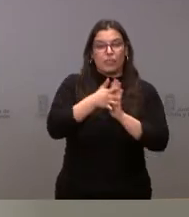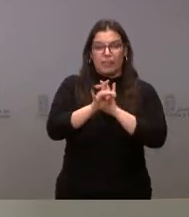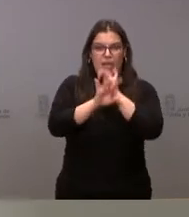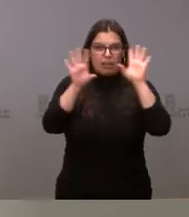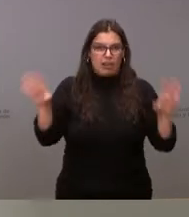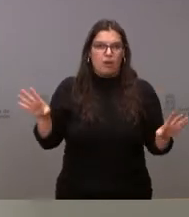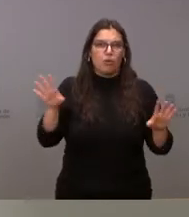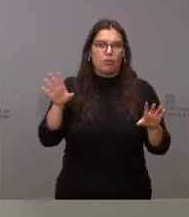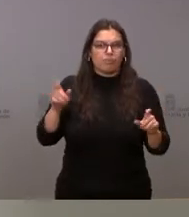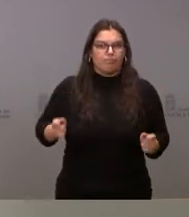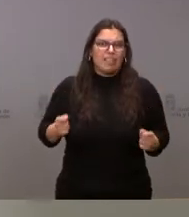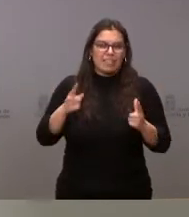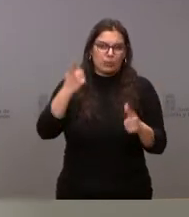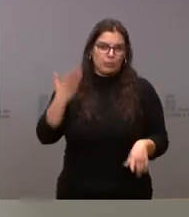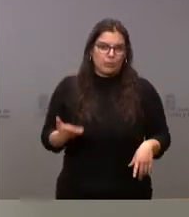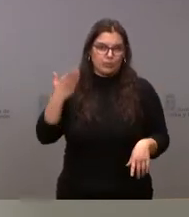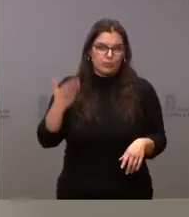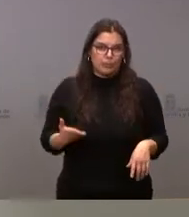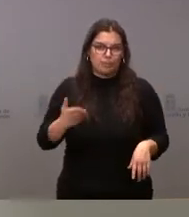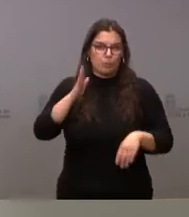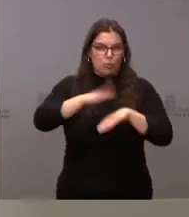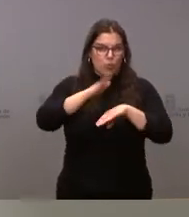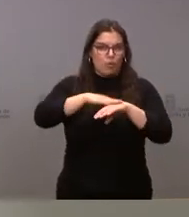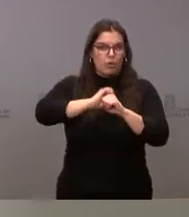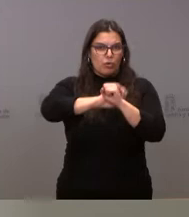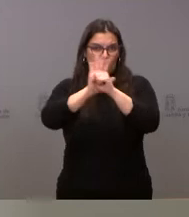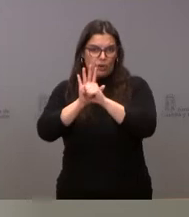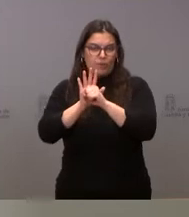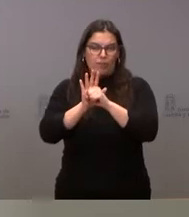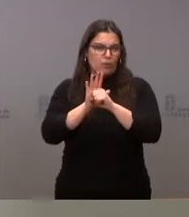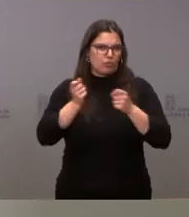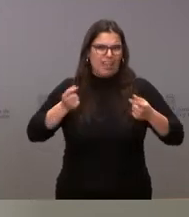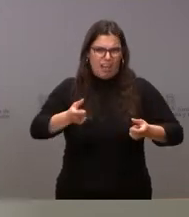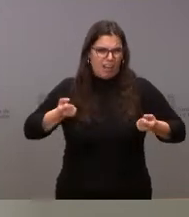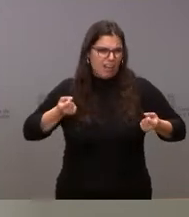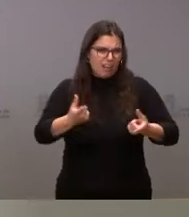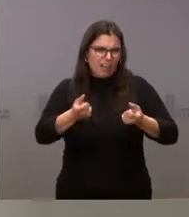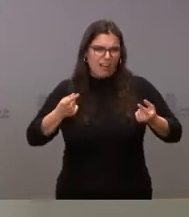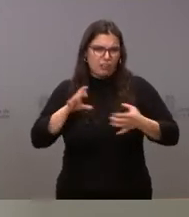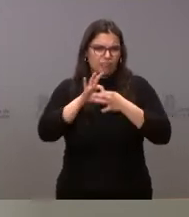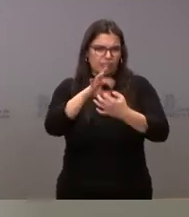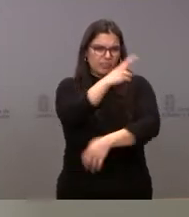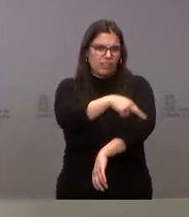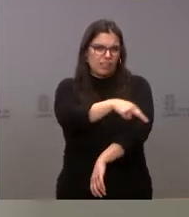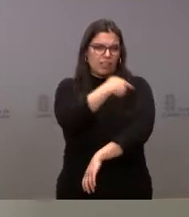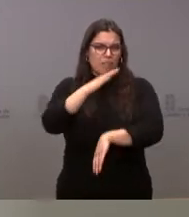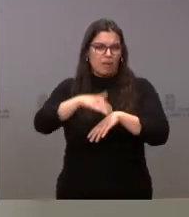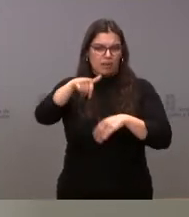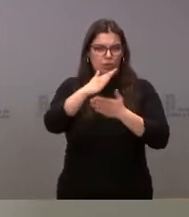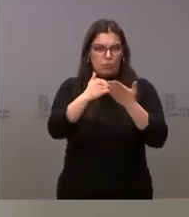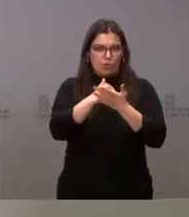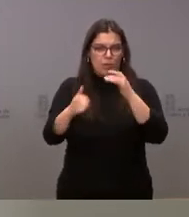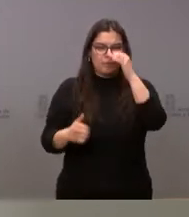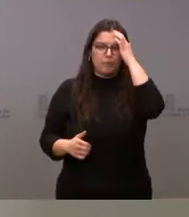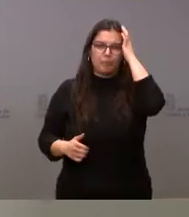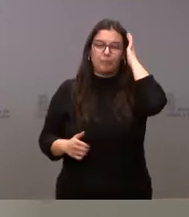cuál es el importante coste que esta pandemia está teniendo en términos de gasto sanitario para nuestra comunidad autónoma,